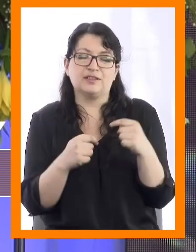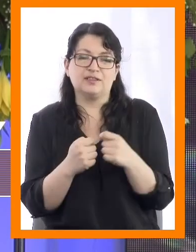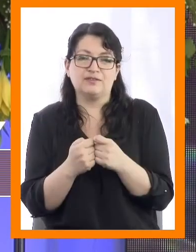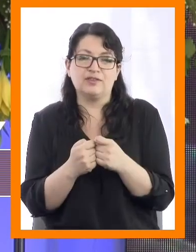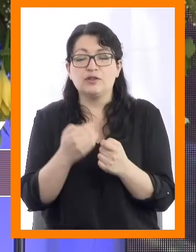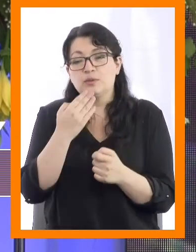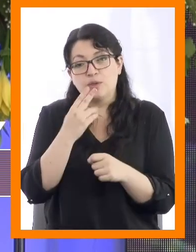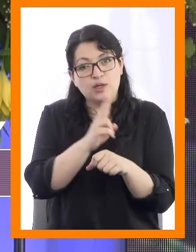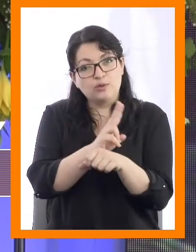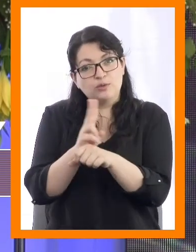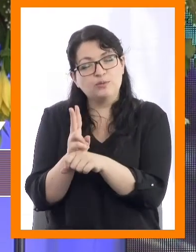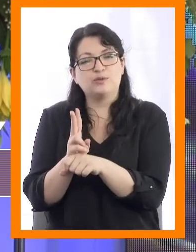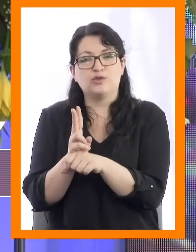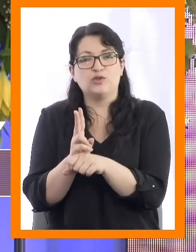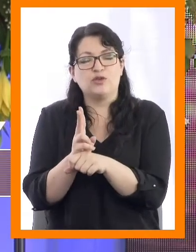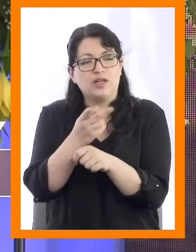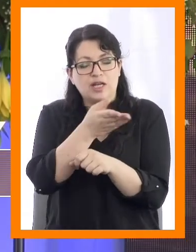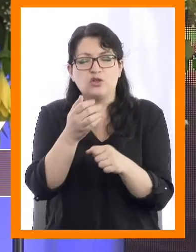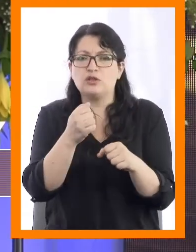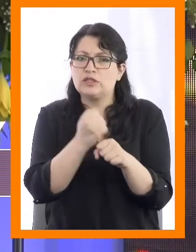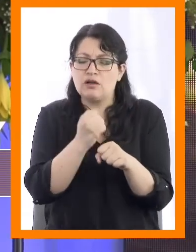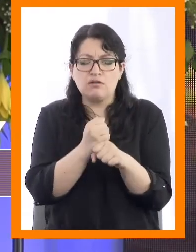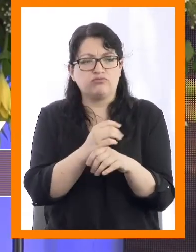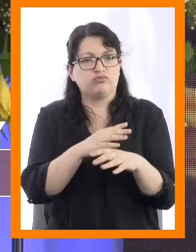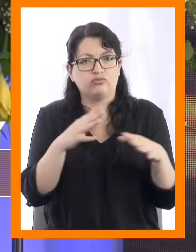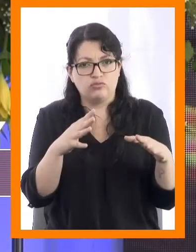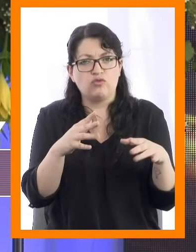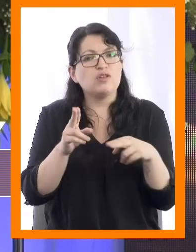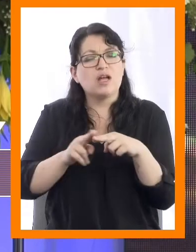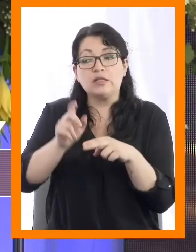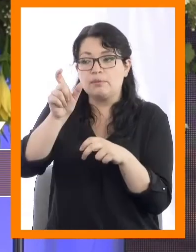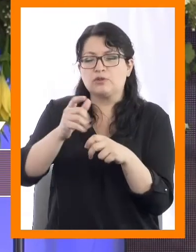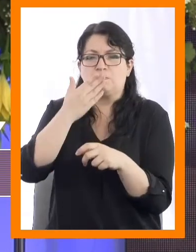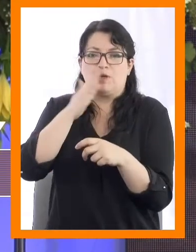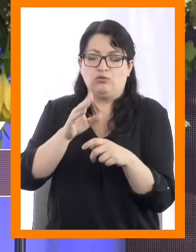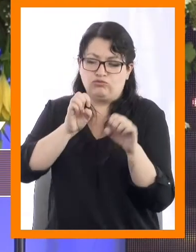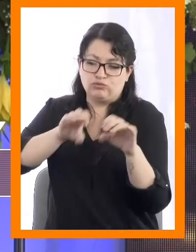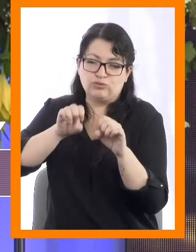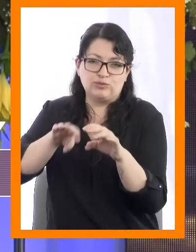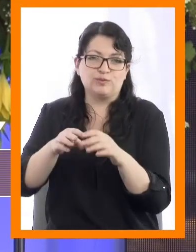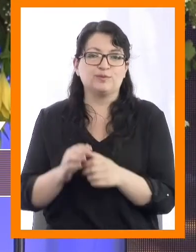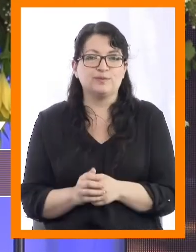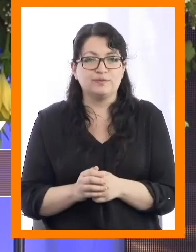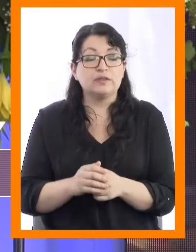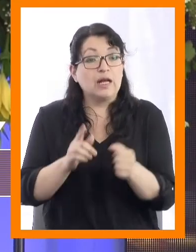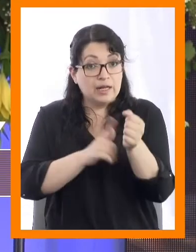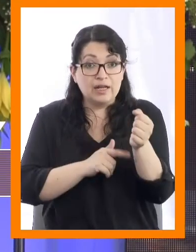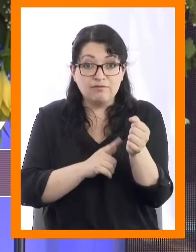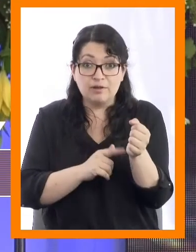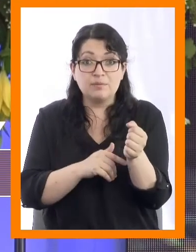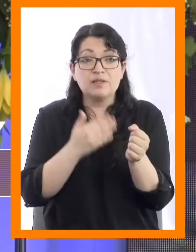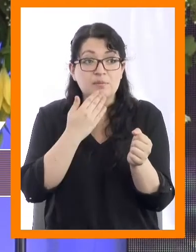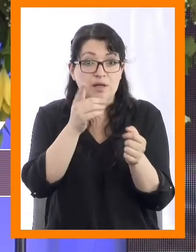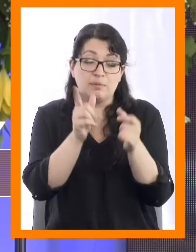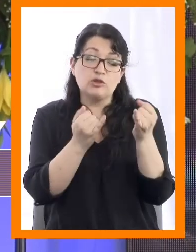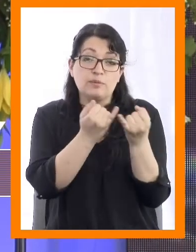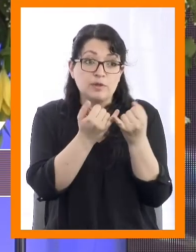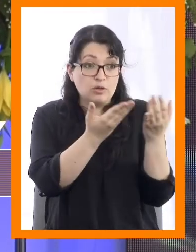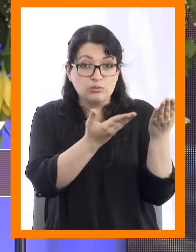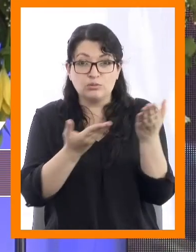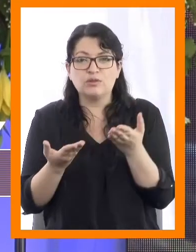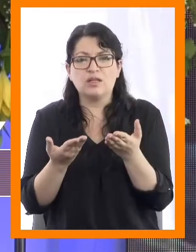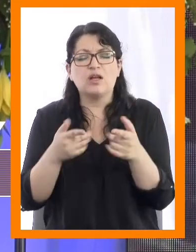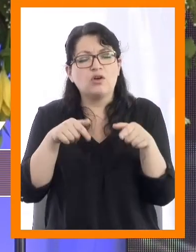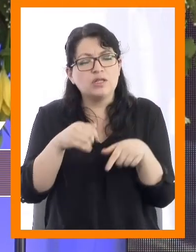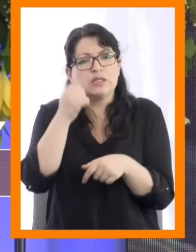A los profesores, quienes con su dedicación han formado a mejores personas. A las familias e invitados que con cariño